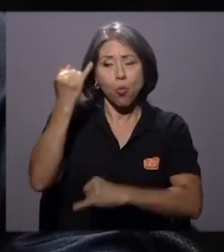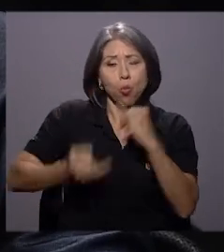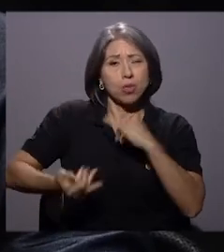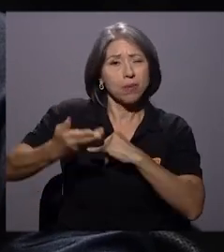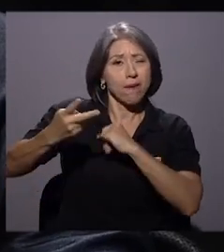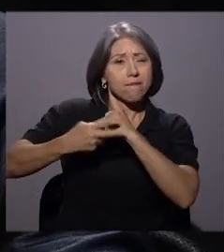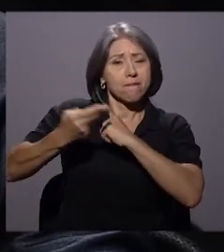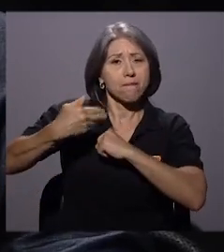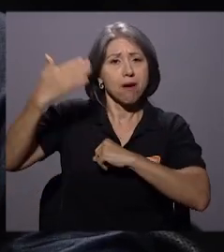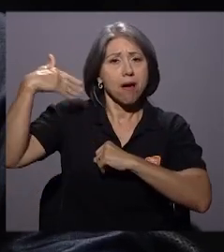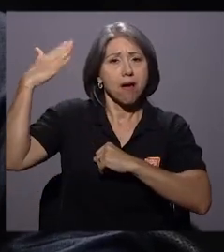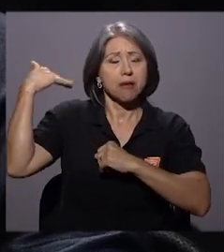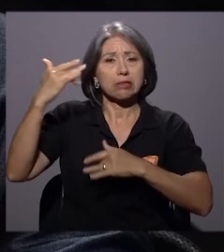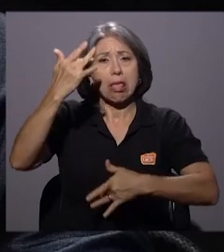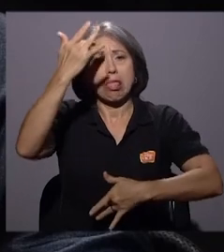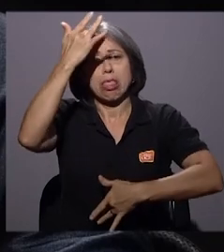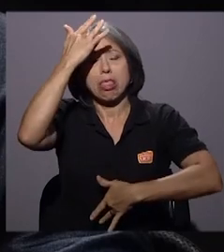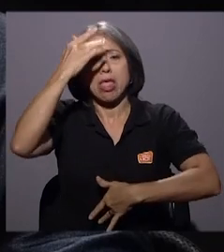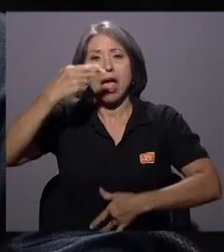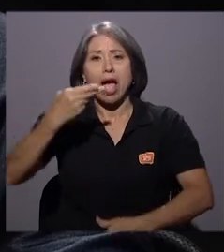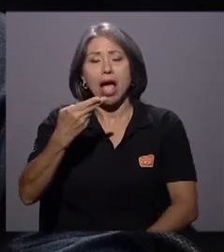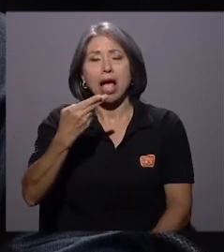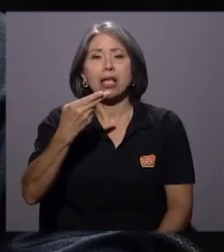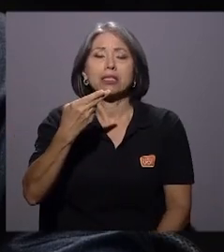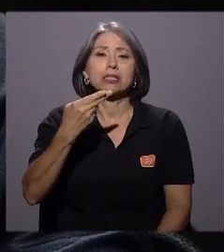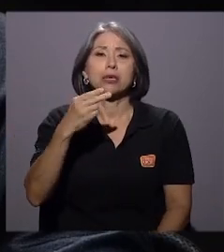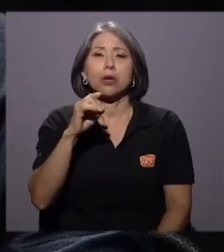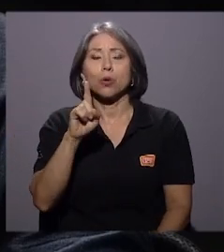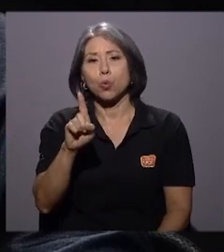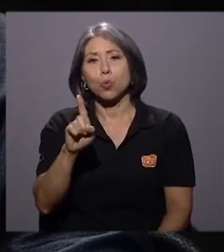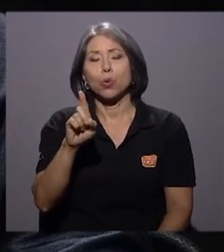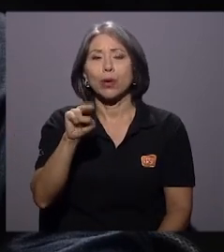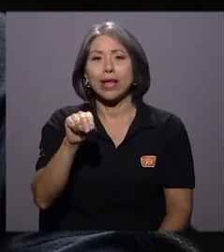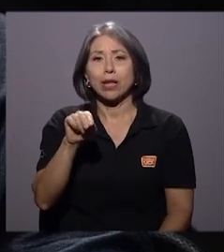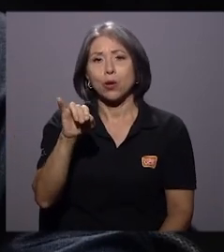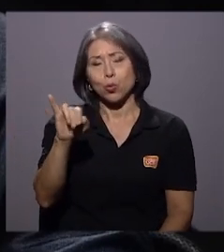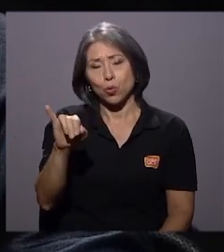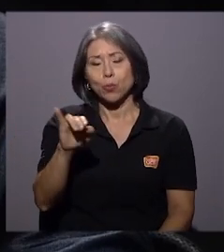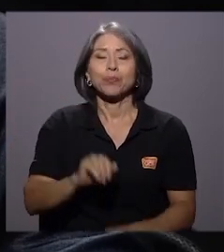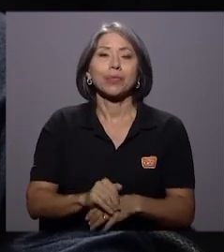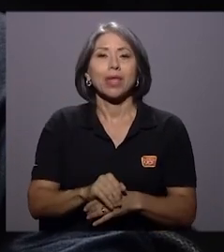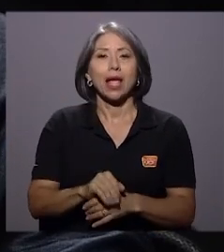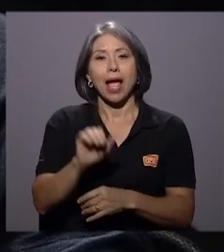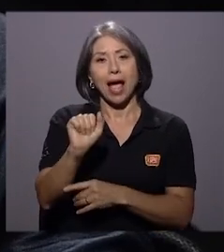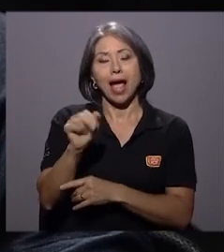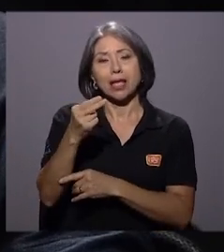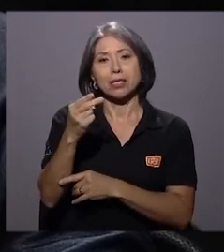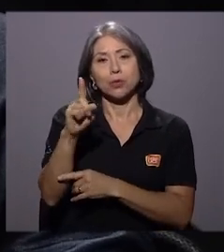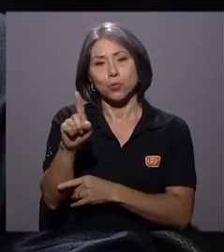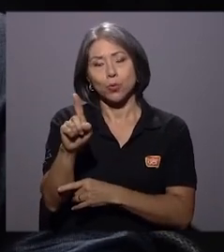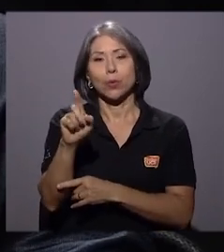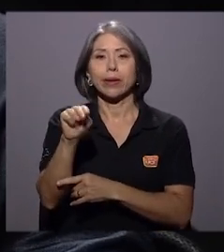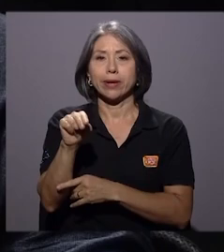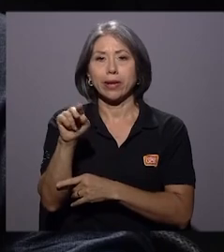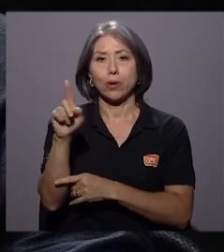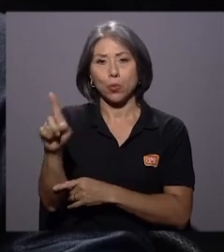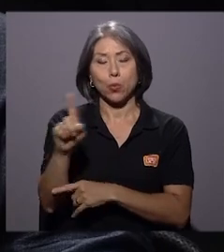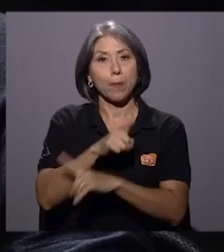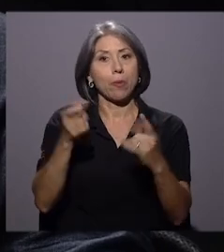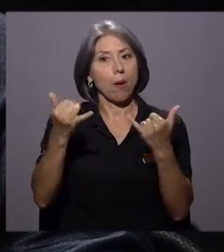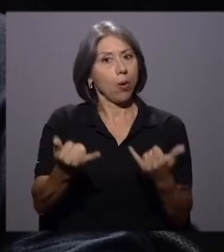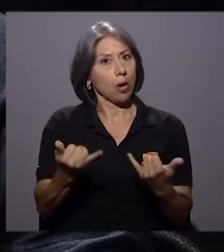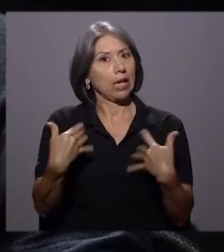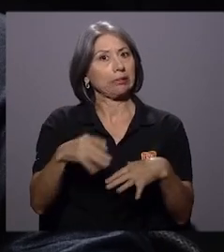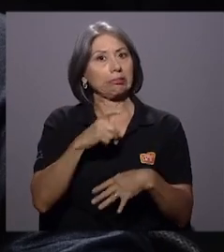pandemia de la H1N1 y hoy estamos frente a una realidad muy difícil de asumir, pero que requiere el compromiso y la